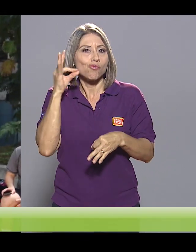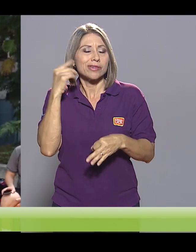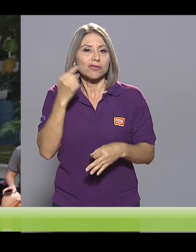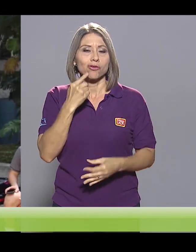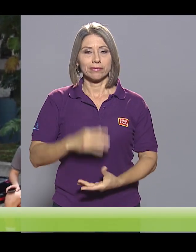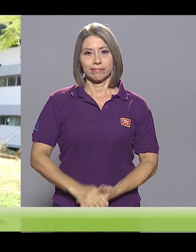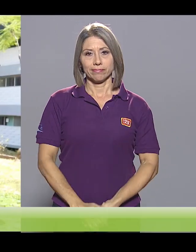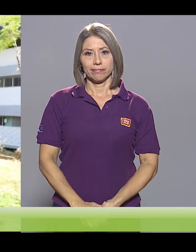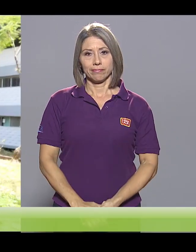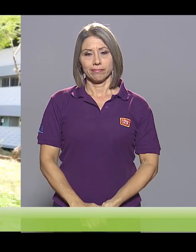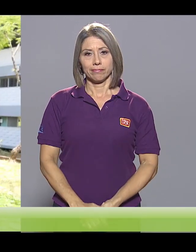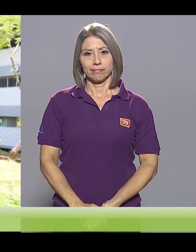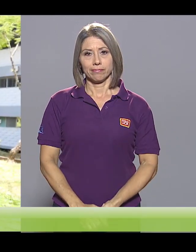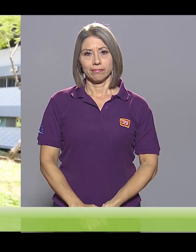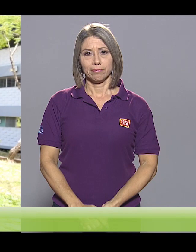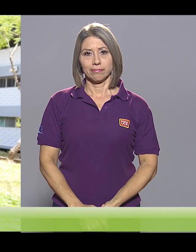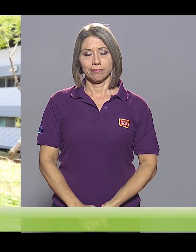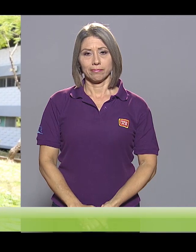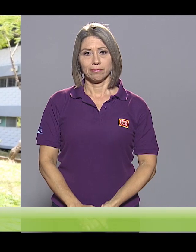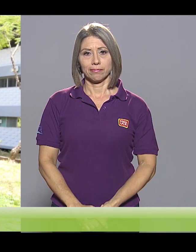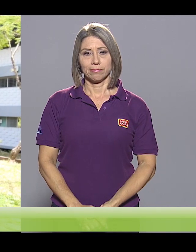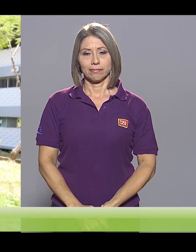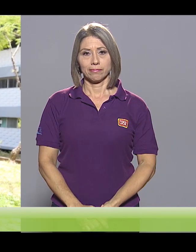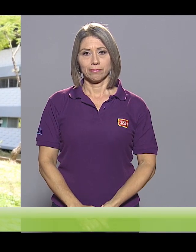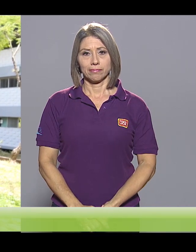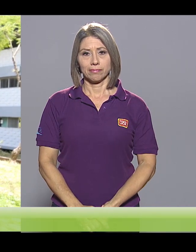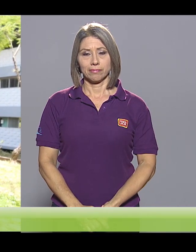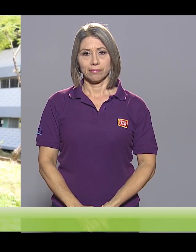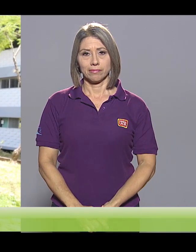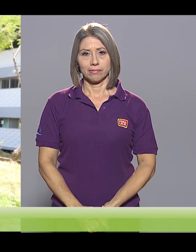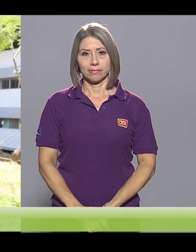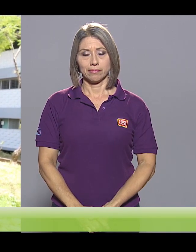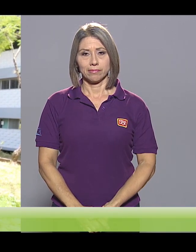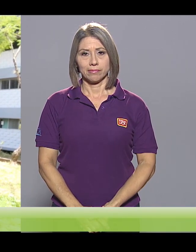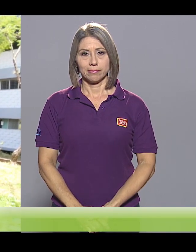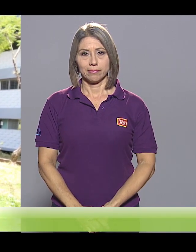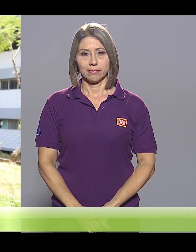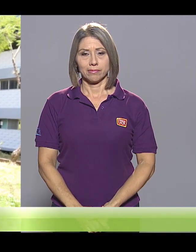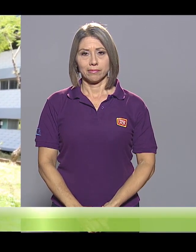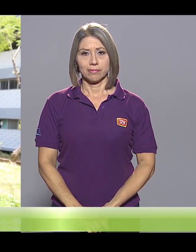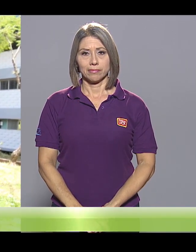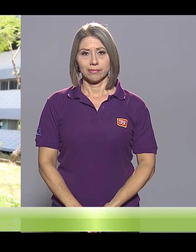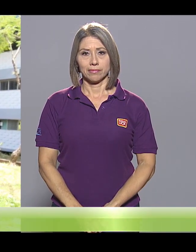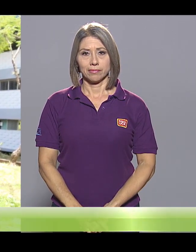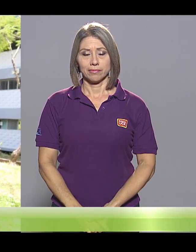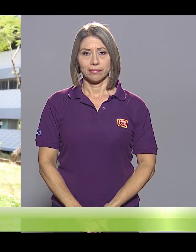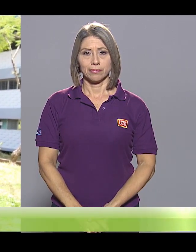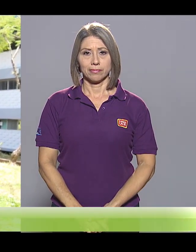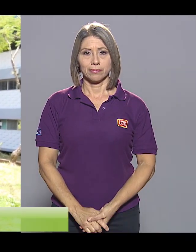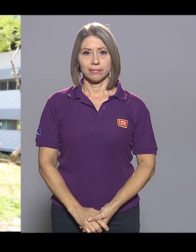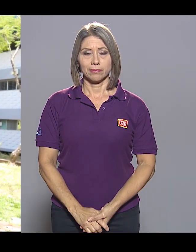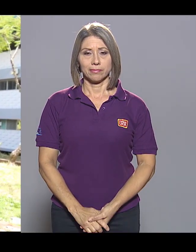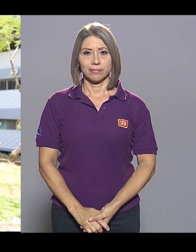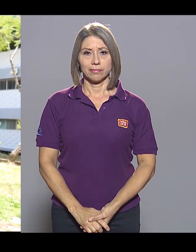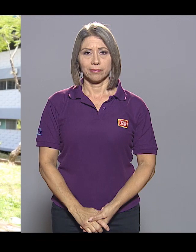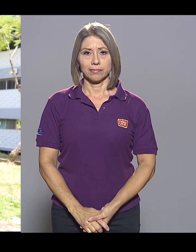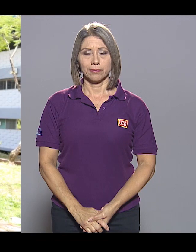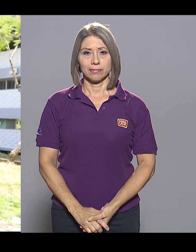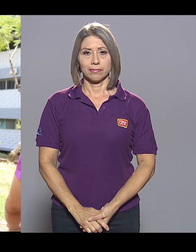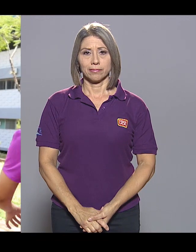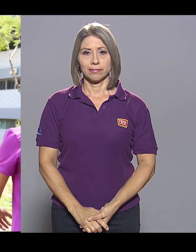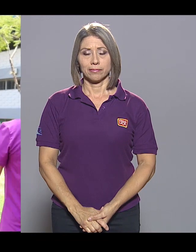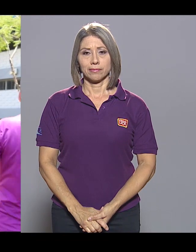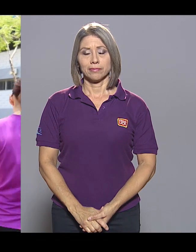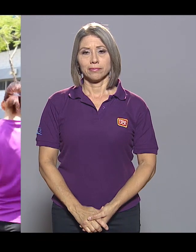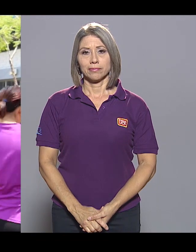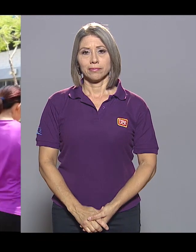Información hay en diferentes medios, por ejemplo, vídeos en YouTube. Sin embargo, son de forma oral, no tiene subtítulos y